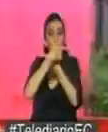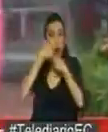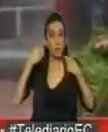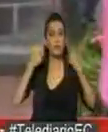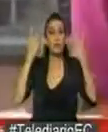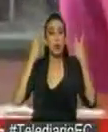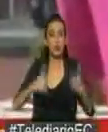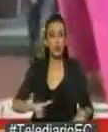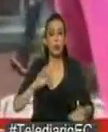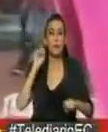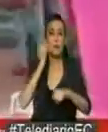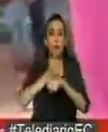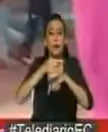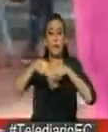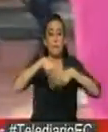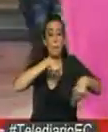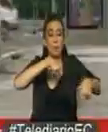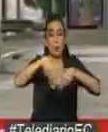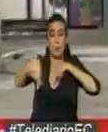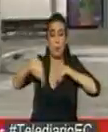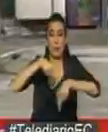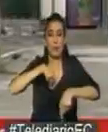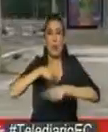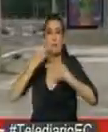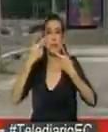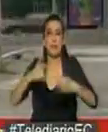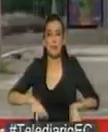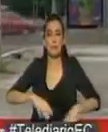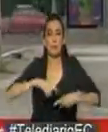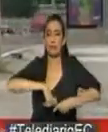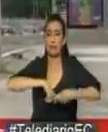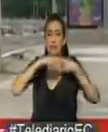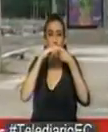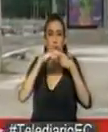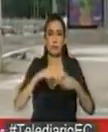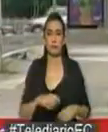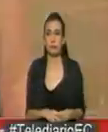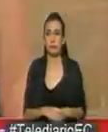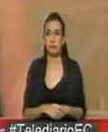la restricción de movilidad en Ecuador. Luis Alfredo Zúñiga, Medios Públicos.